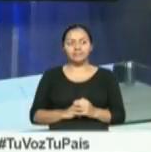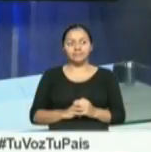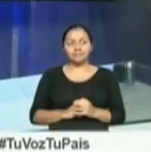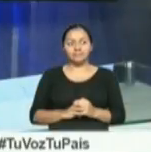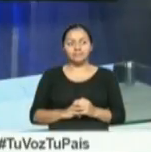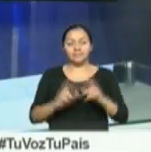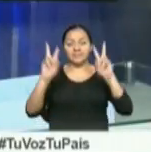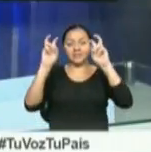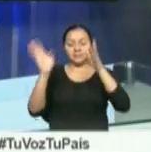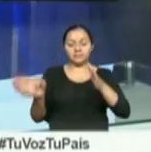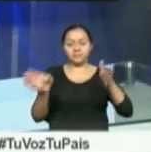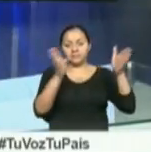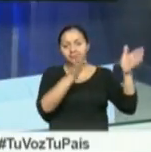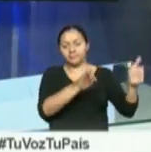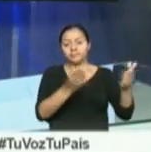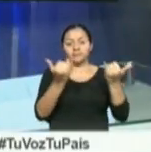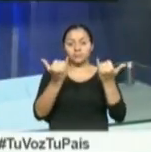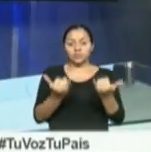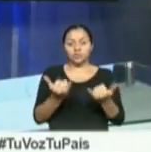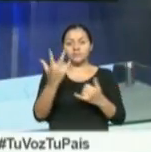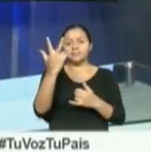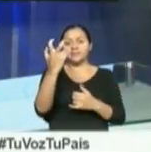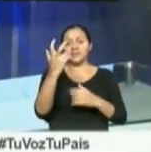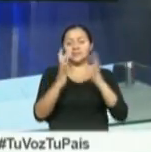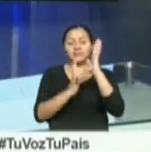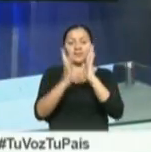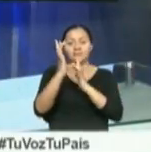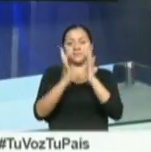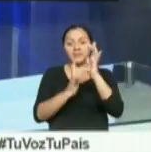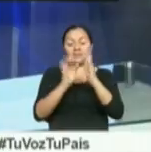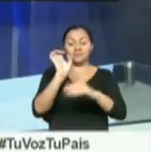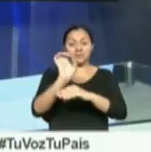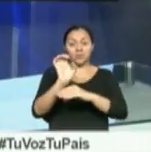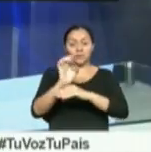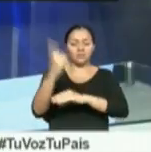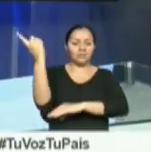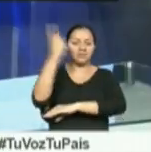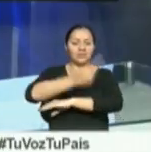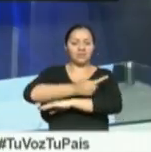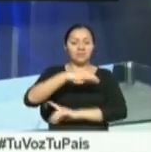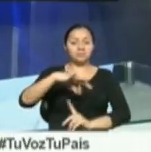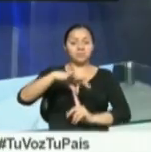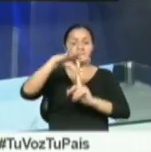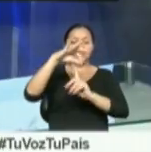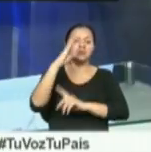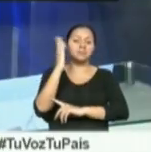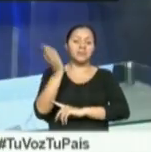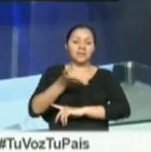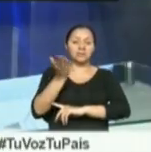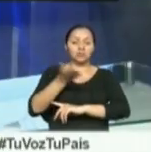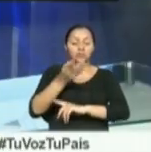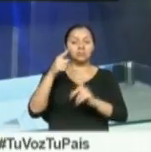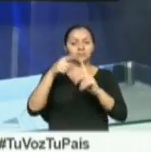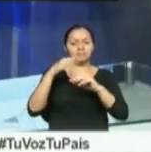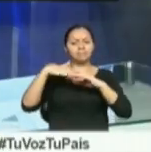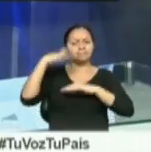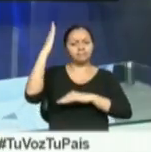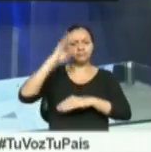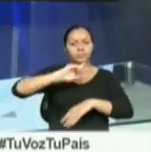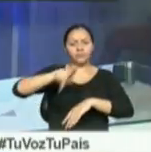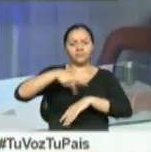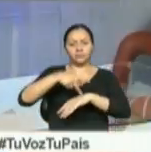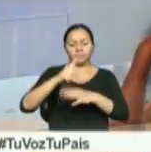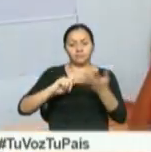Cambiamos de tema. Hoy, 13 de abril, los ecuatorianos celebramos el Día del Maestro, sin duda, una de las más nobles profesiones.